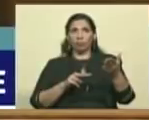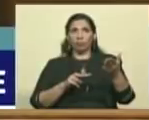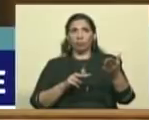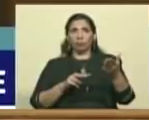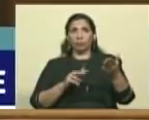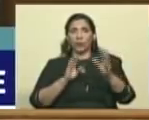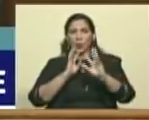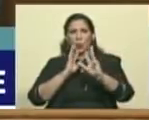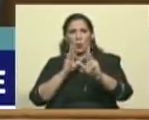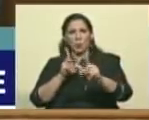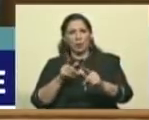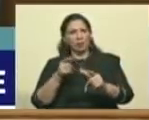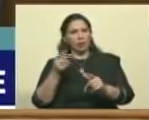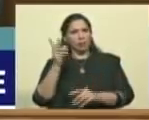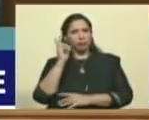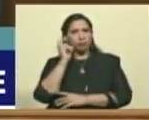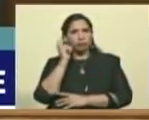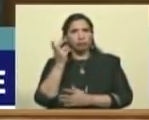comentario, ¿no?